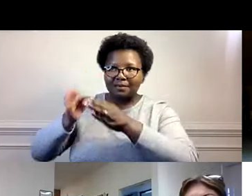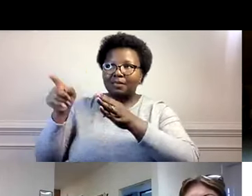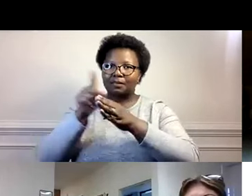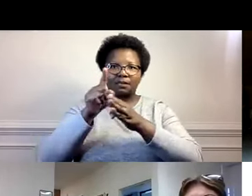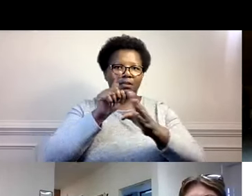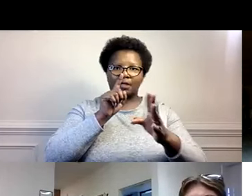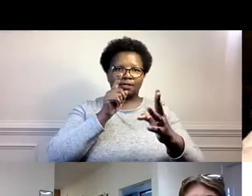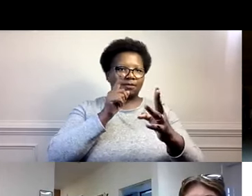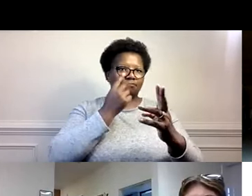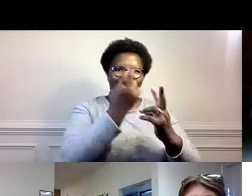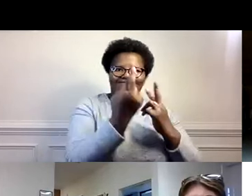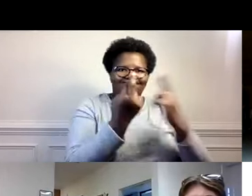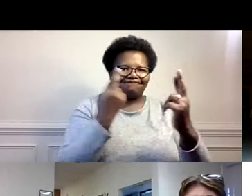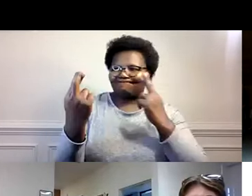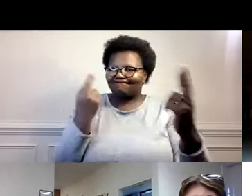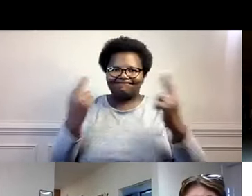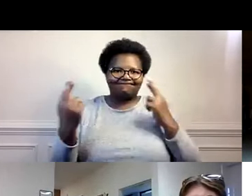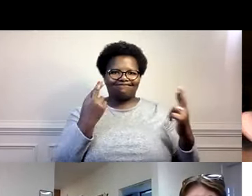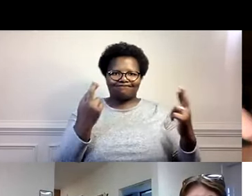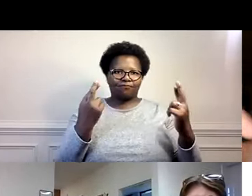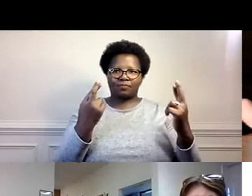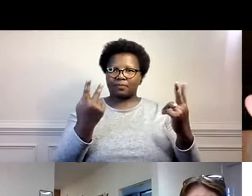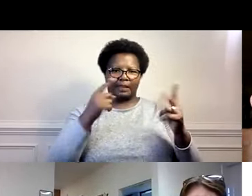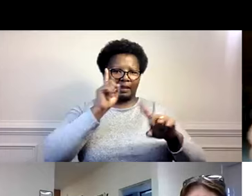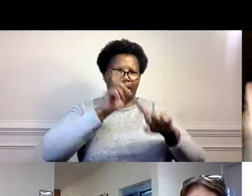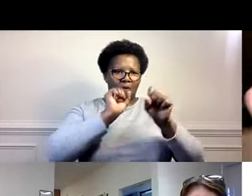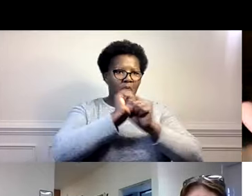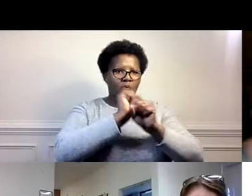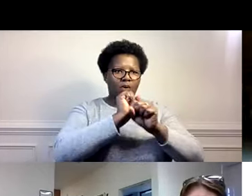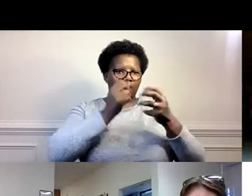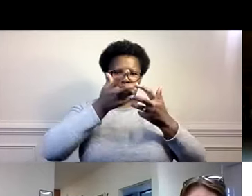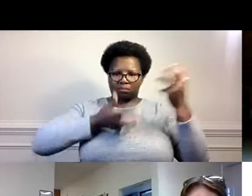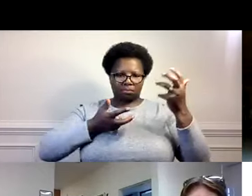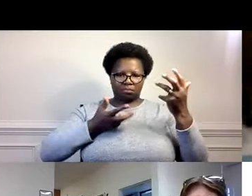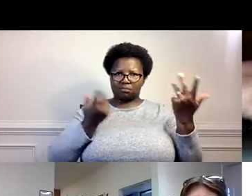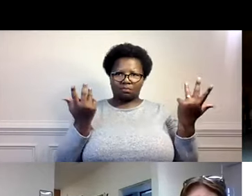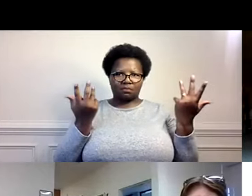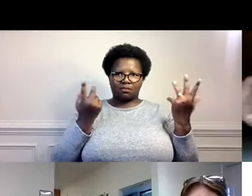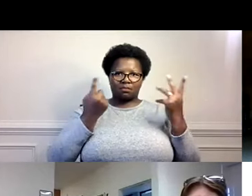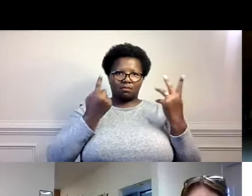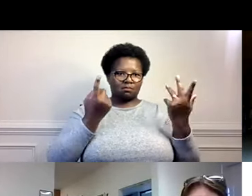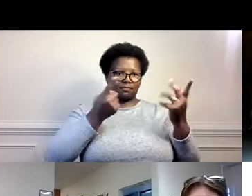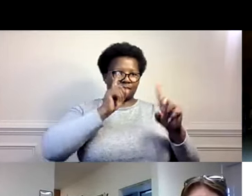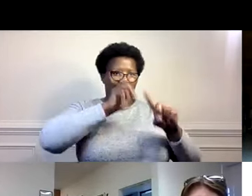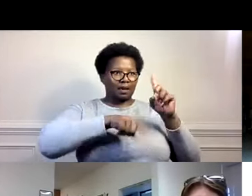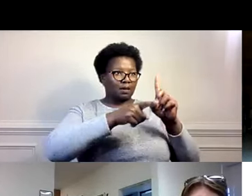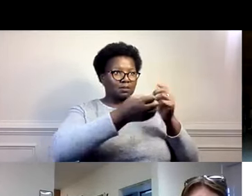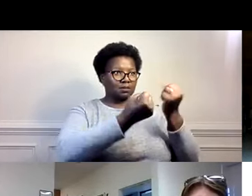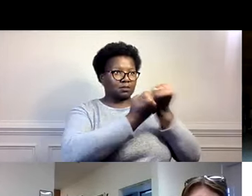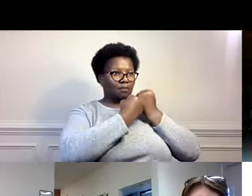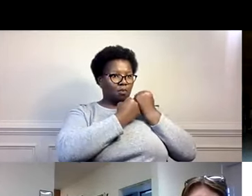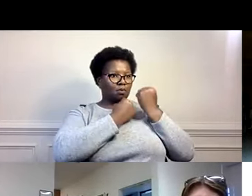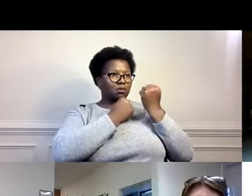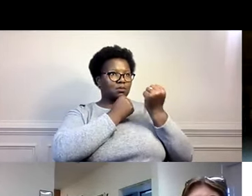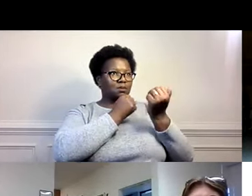aquí se llevan bien. Porque uno no puede llevar a cabo ese trabajo de soporte directo. No puede